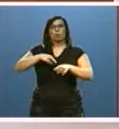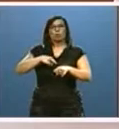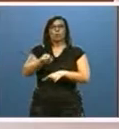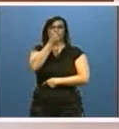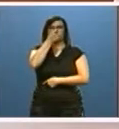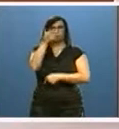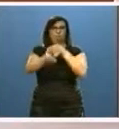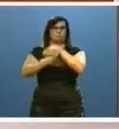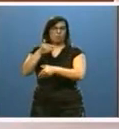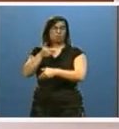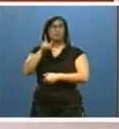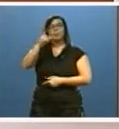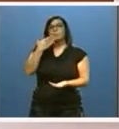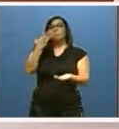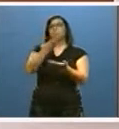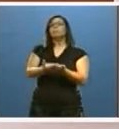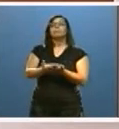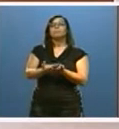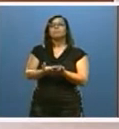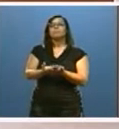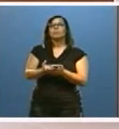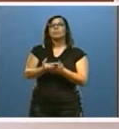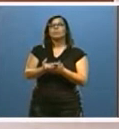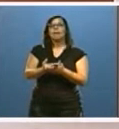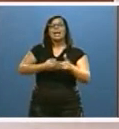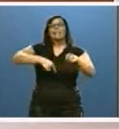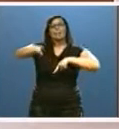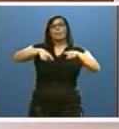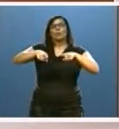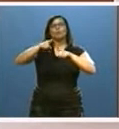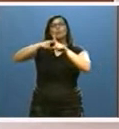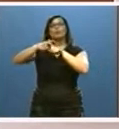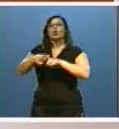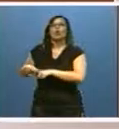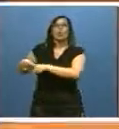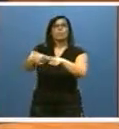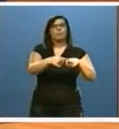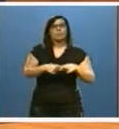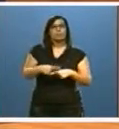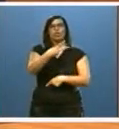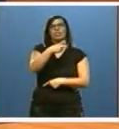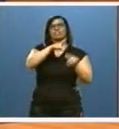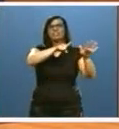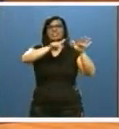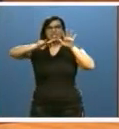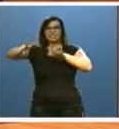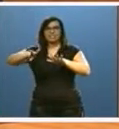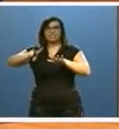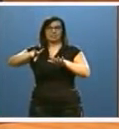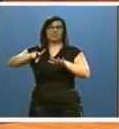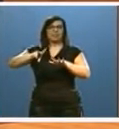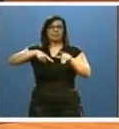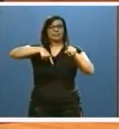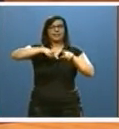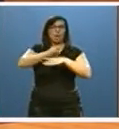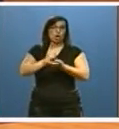Cabe citar también la implantación del transporte de uso compartido con 267 rutas en el curso escolar